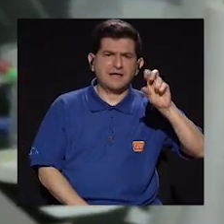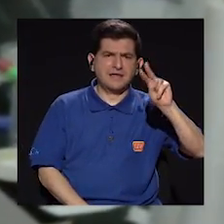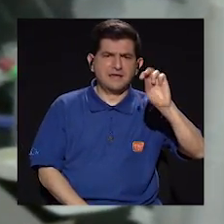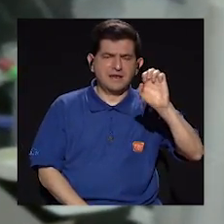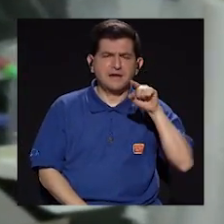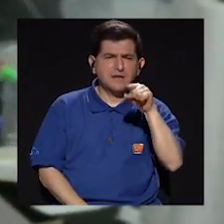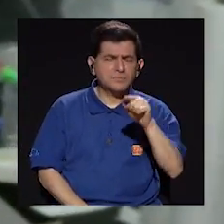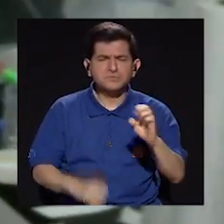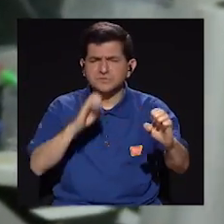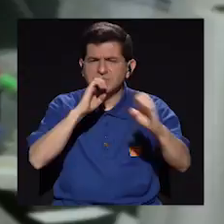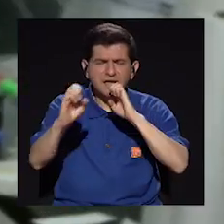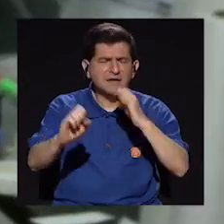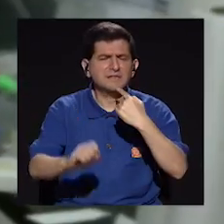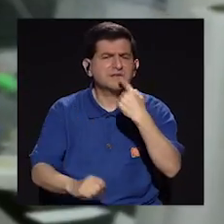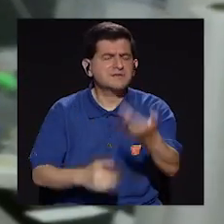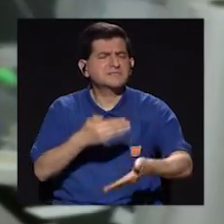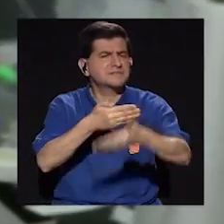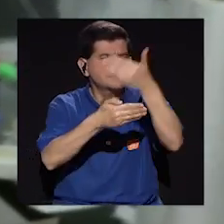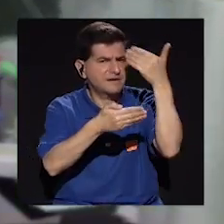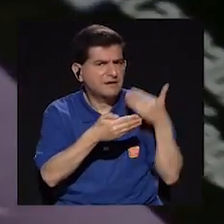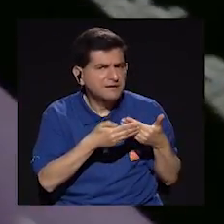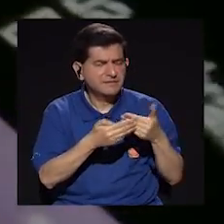en una entrevista en algún momento